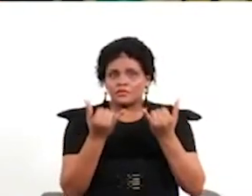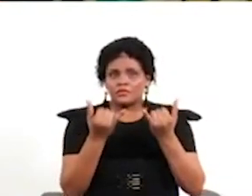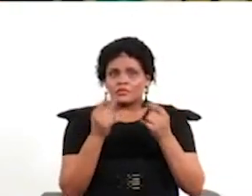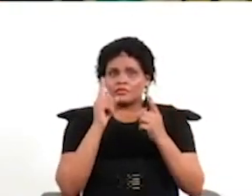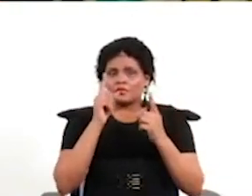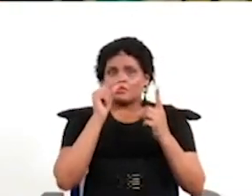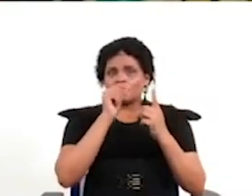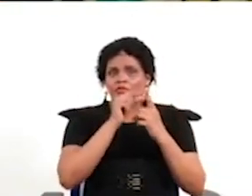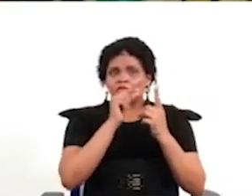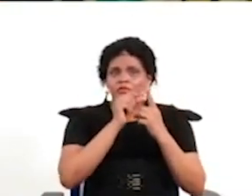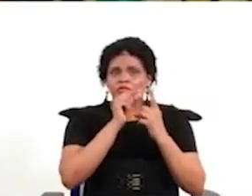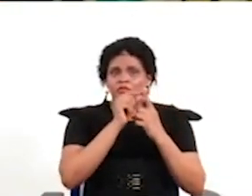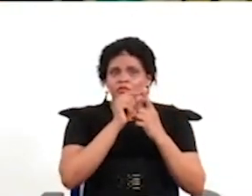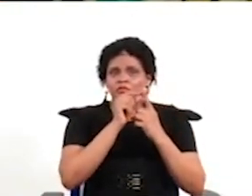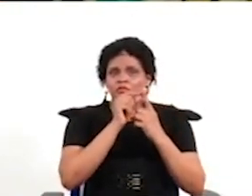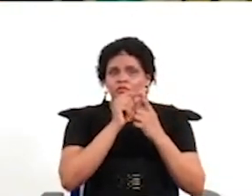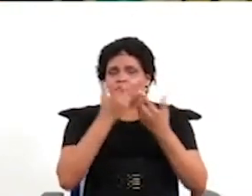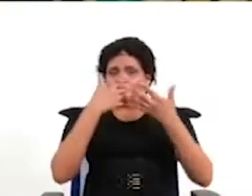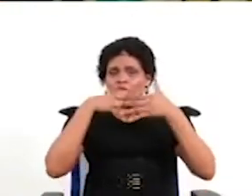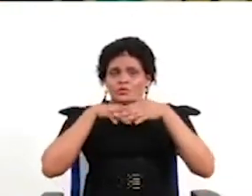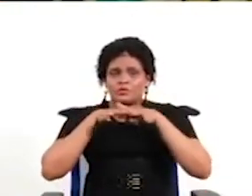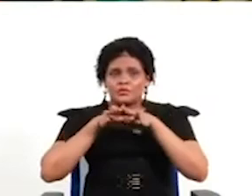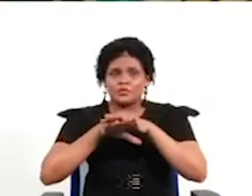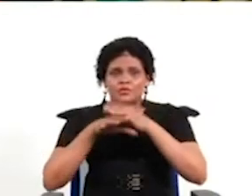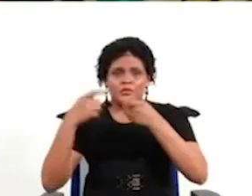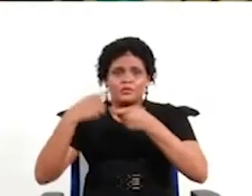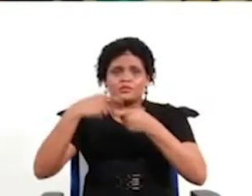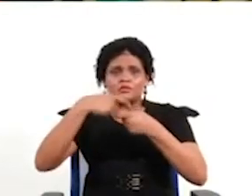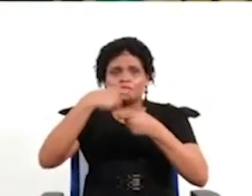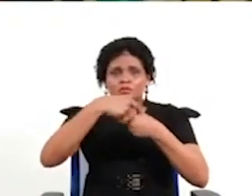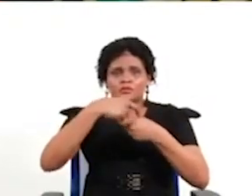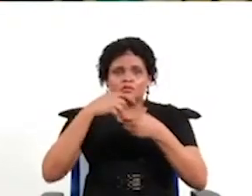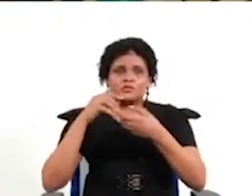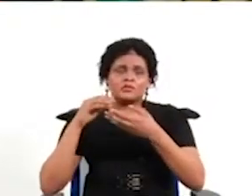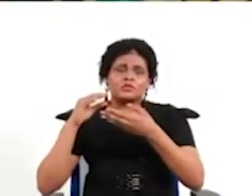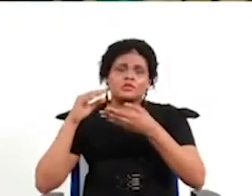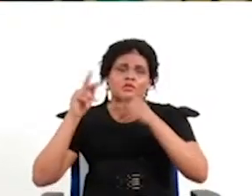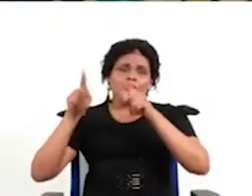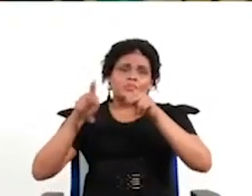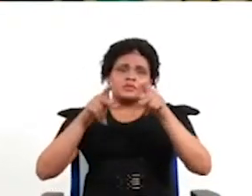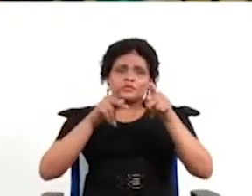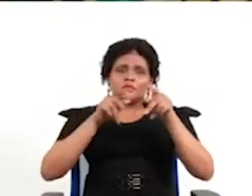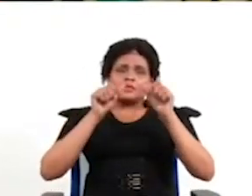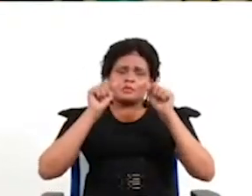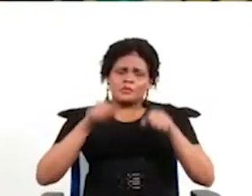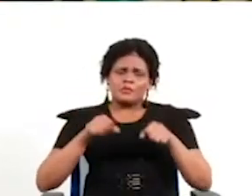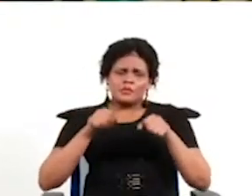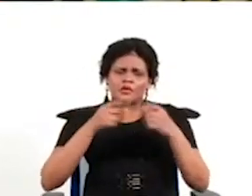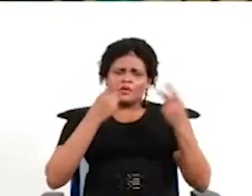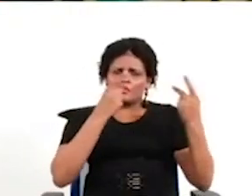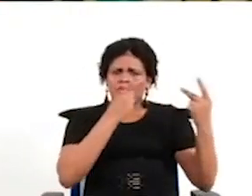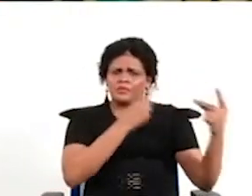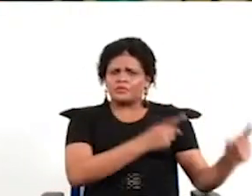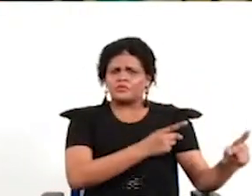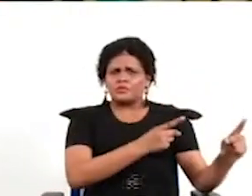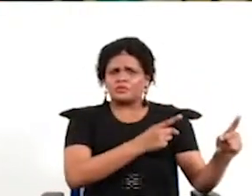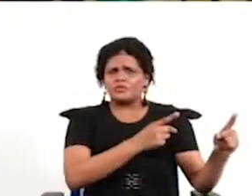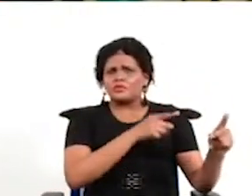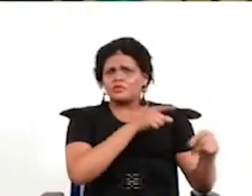es si realmente queremos incluir la participación ciudadana tenemos a disposición procedimientos que vuelven